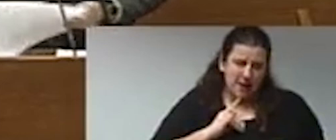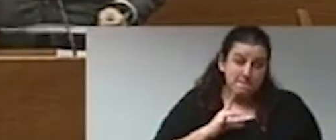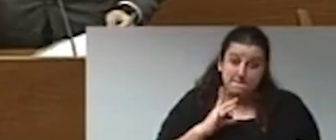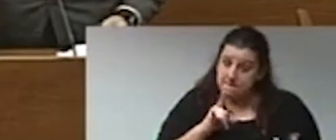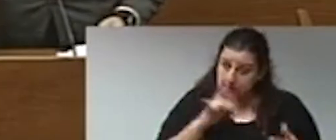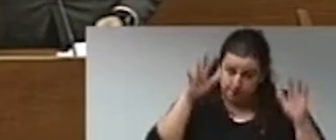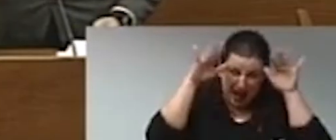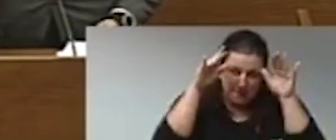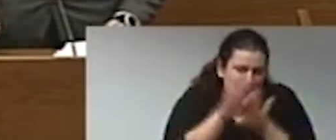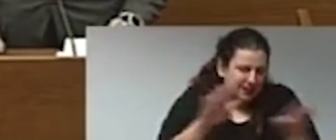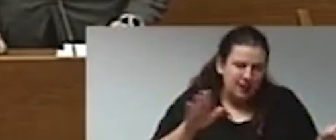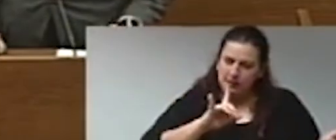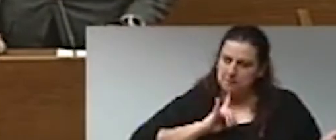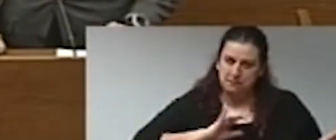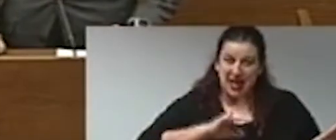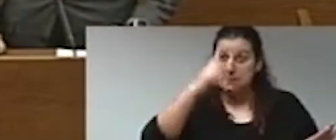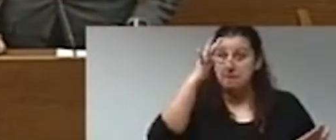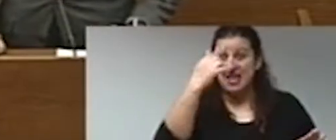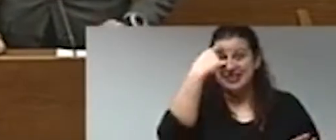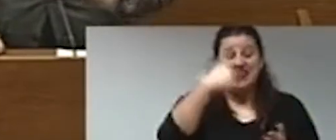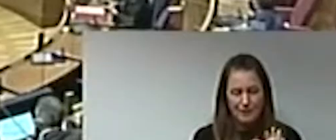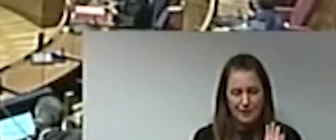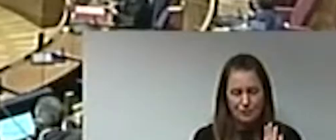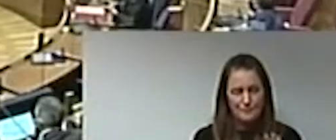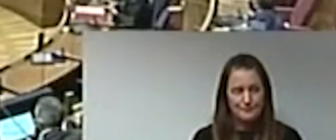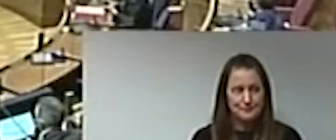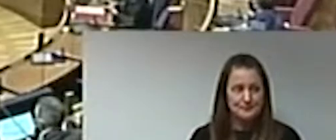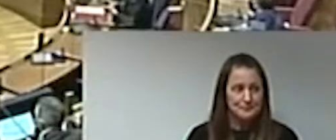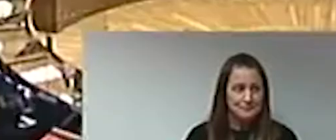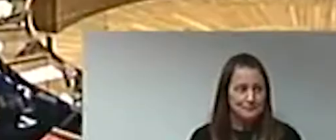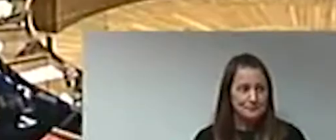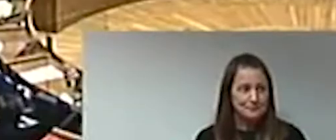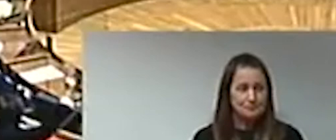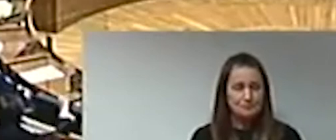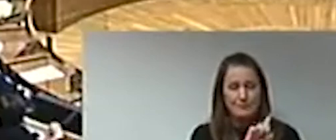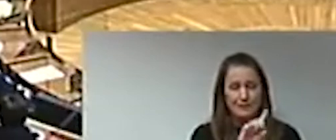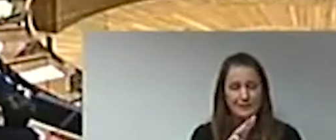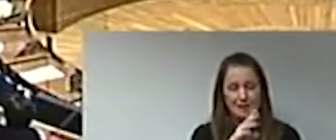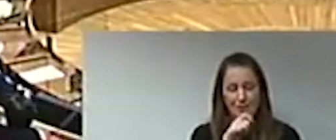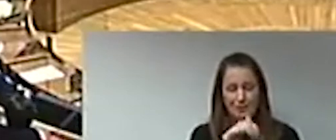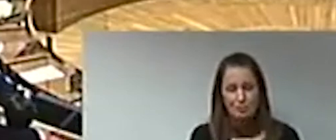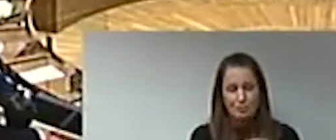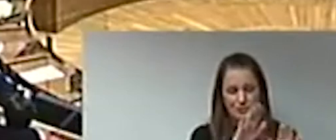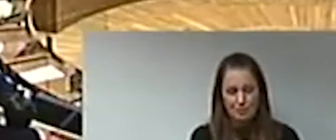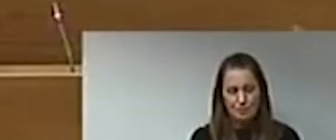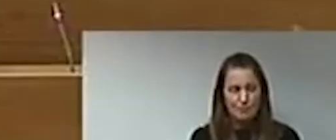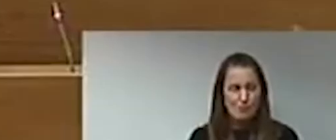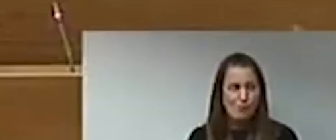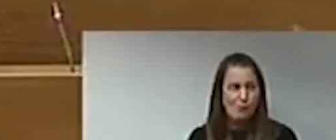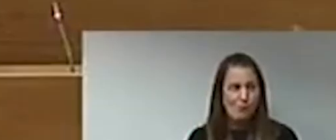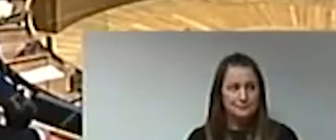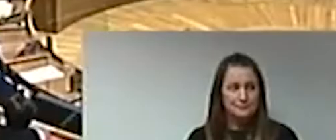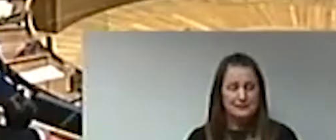Y además sabe que estas sentencias no van a ser las únicas. José Juan Zaplan ha recordado que en solo tres meses la consellera Barceló ha